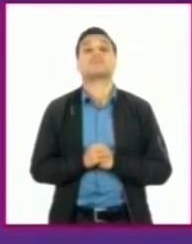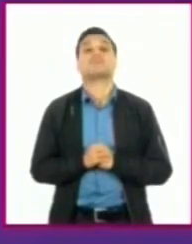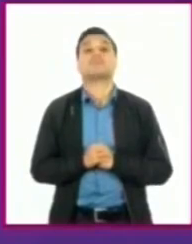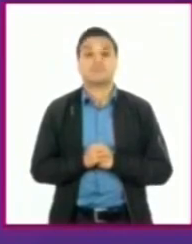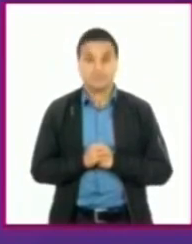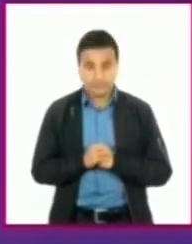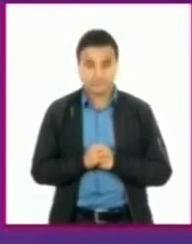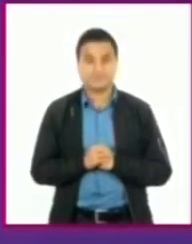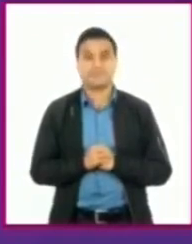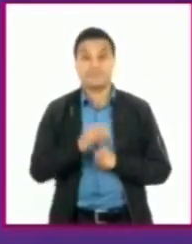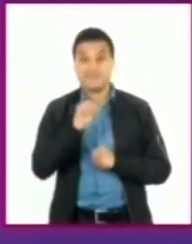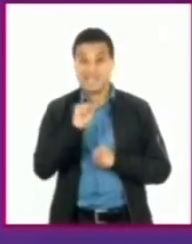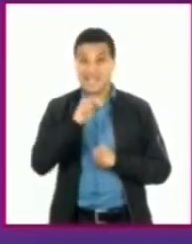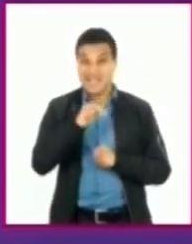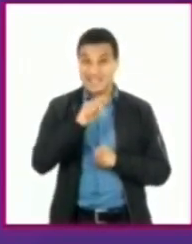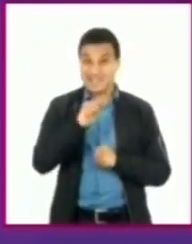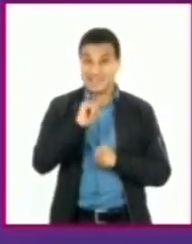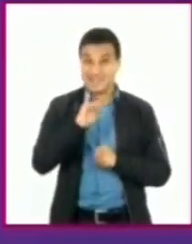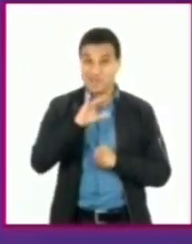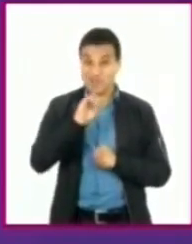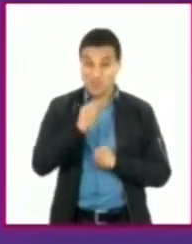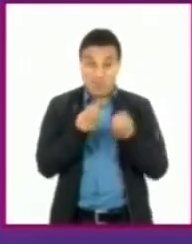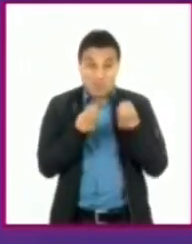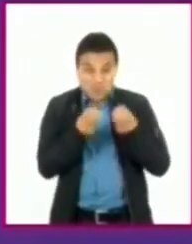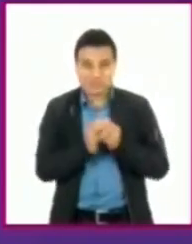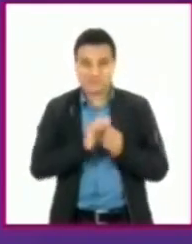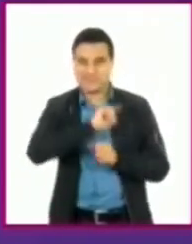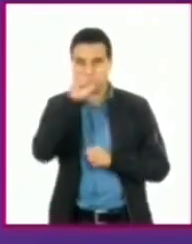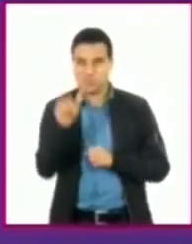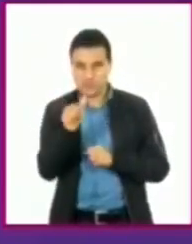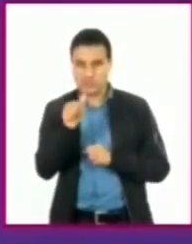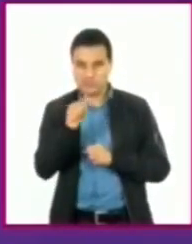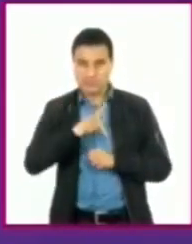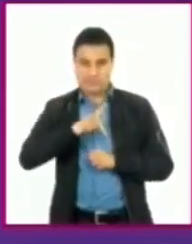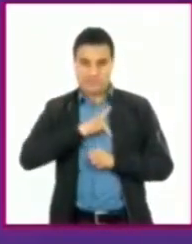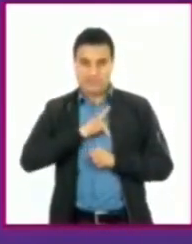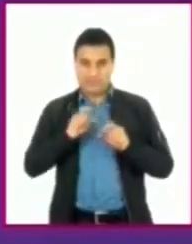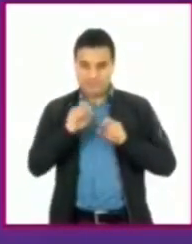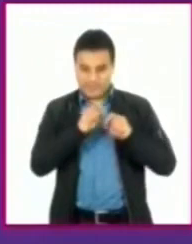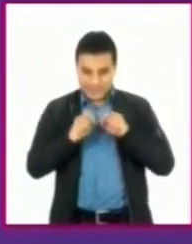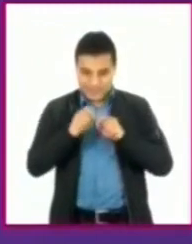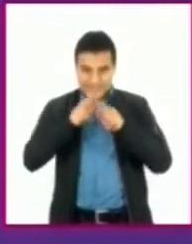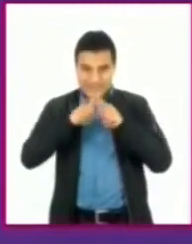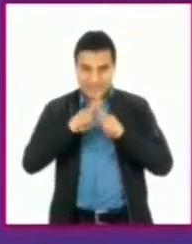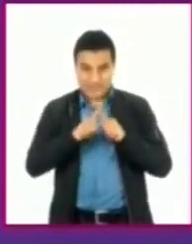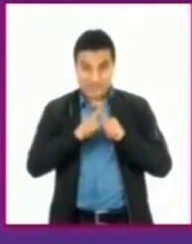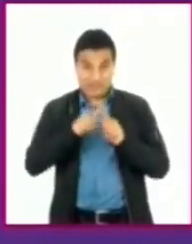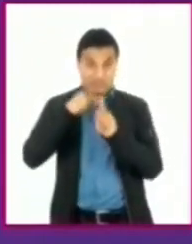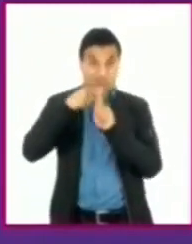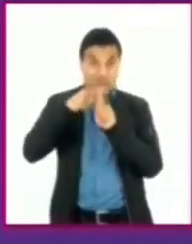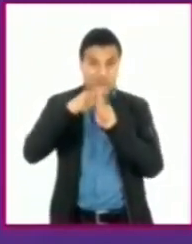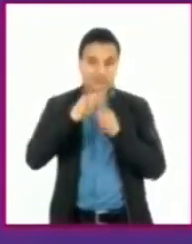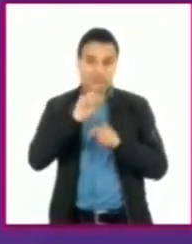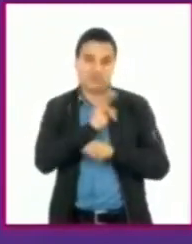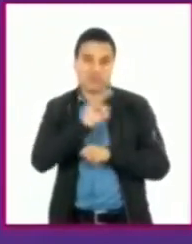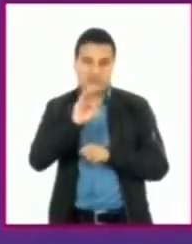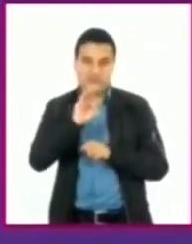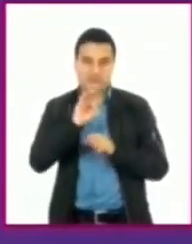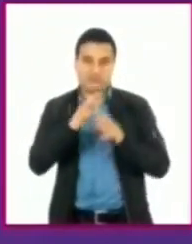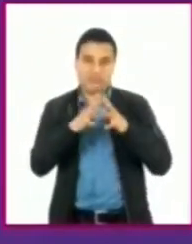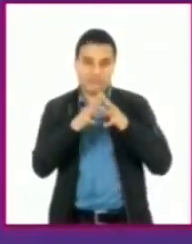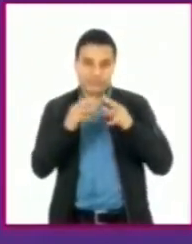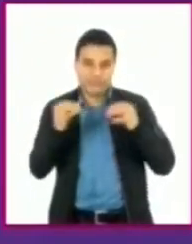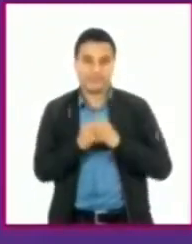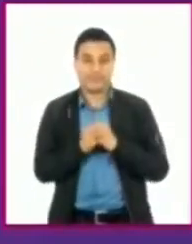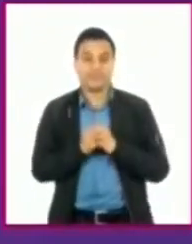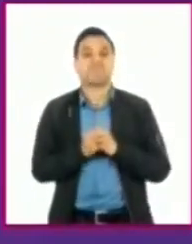los antibióticos también en exceso pueden dañar las bacterias benéficas de tu organismo. Y bueno, pues ha llegado ya casi el final del programa,